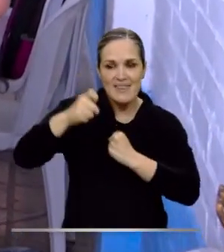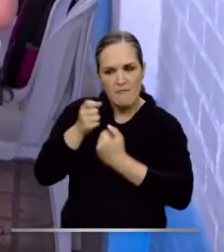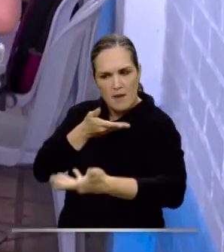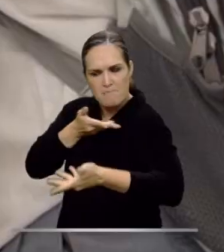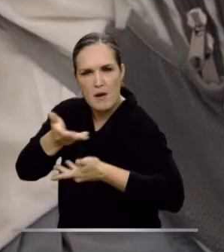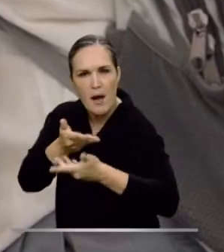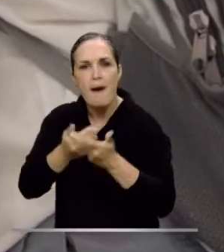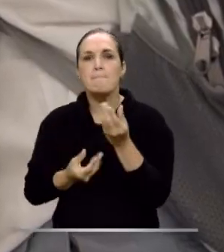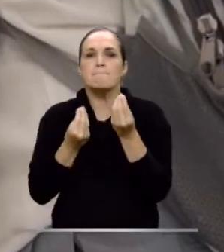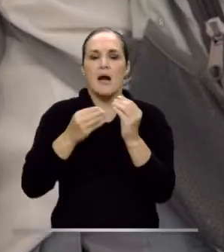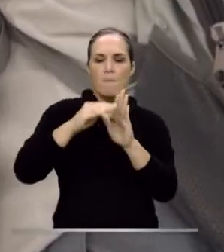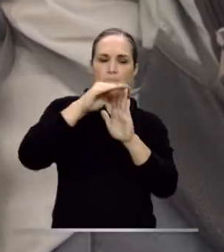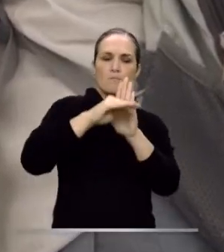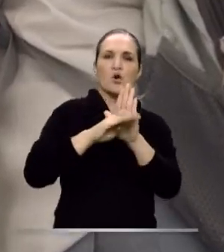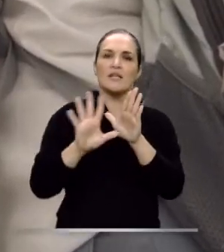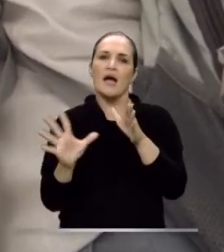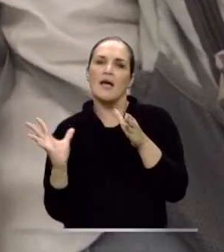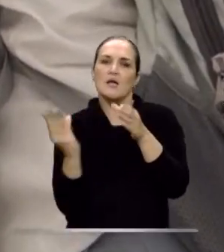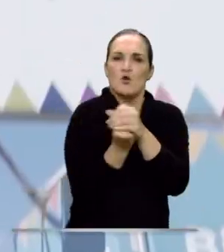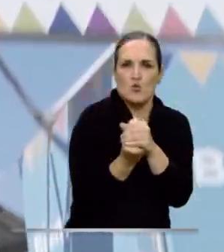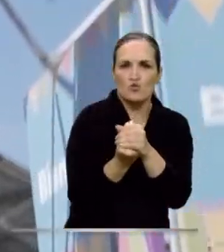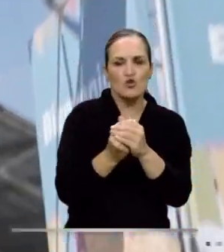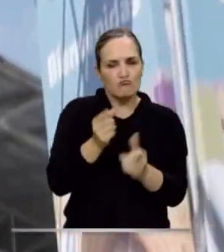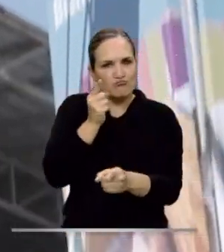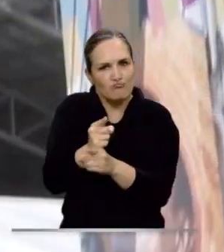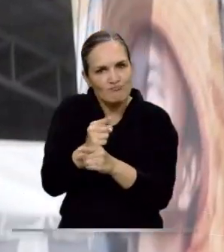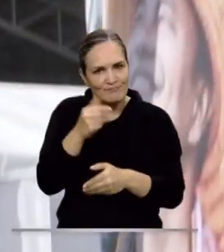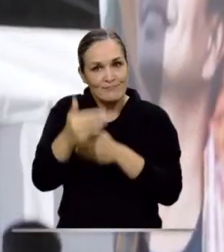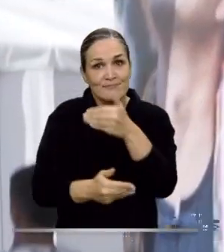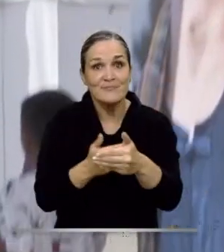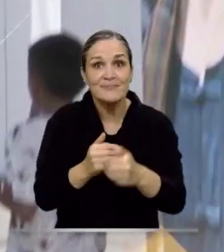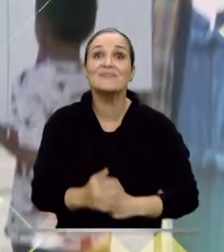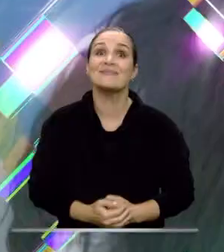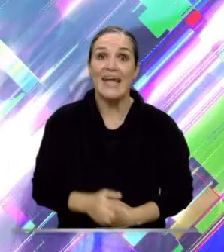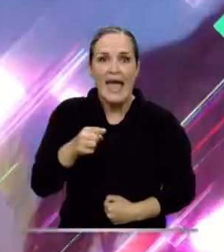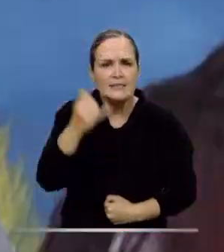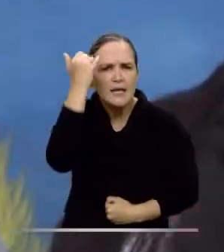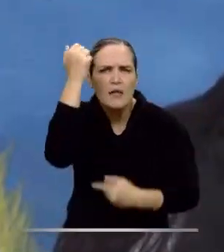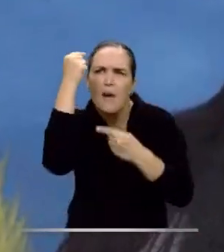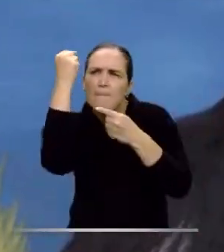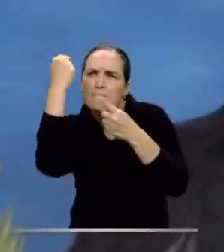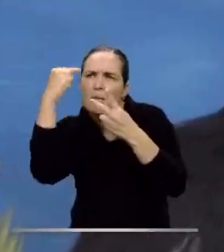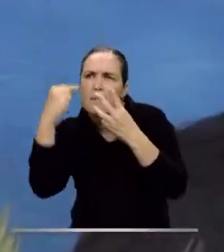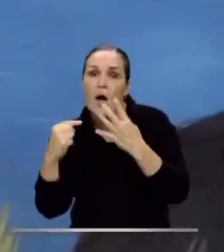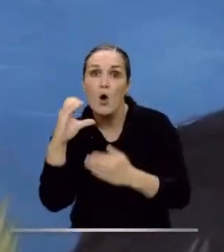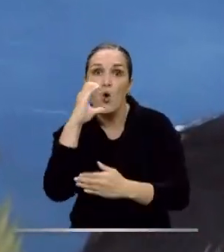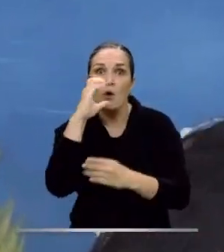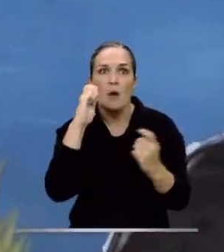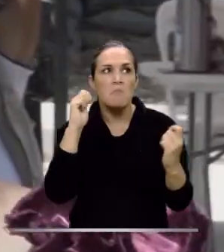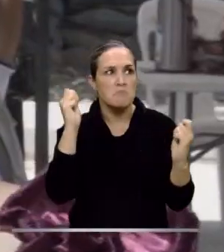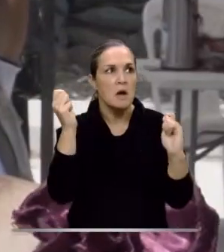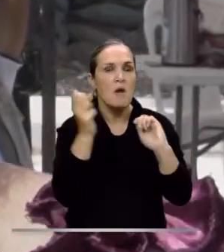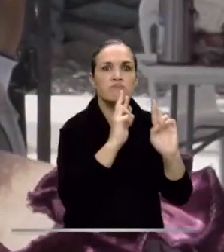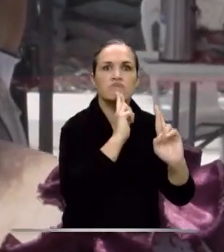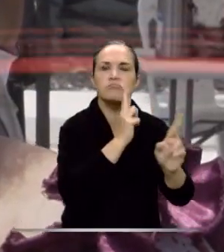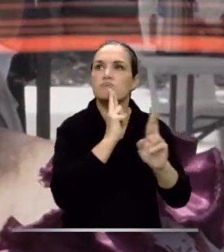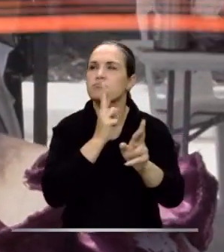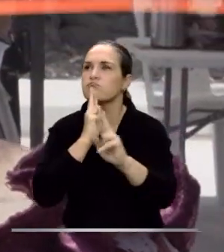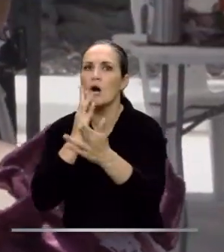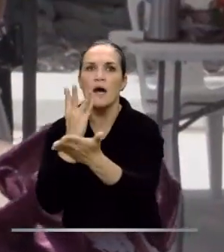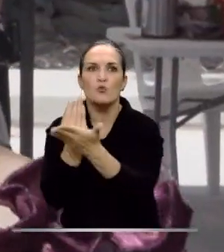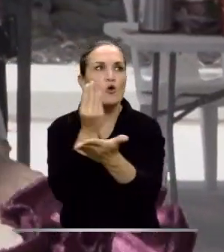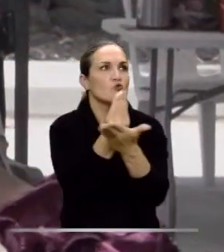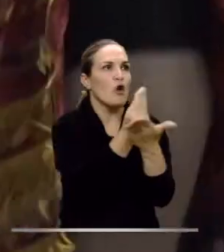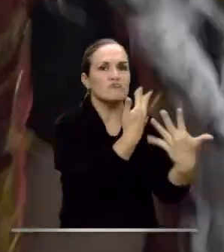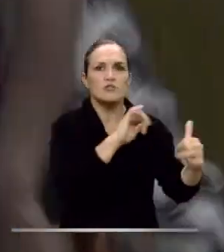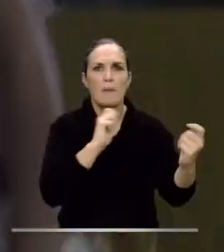contribuimos en la construcción de políticas más incluyentes y efectivas. Gracias a estas iniciativas, Colombia ya está